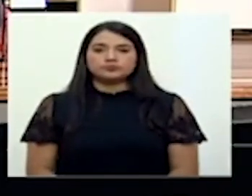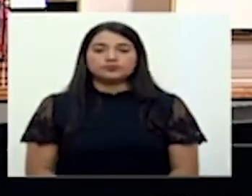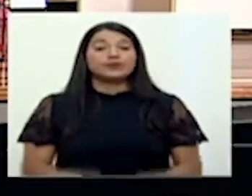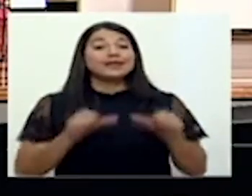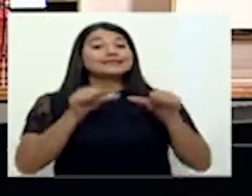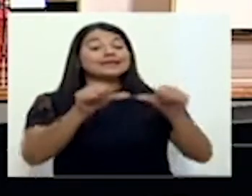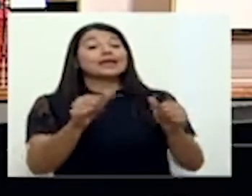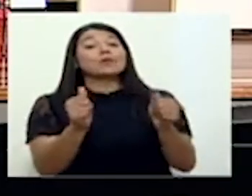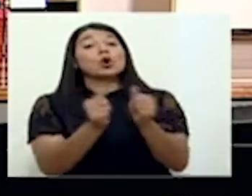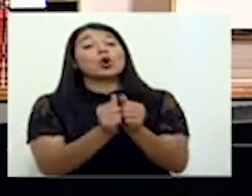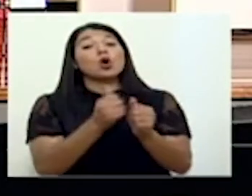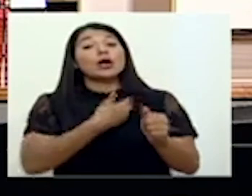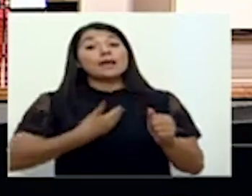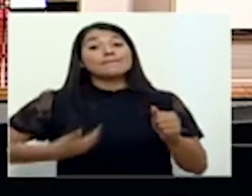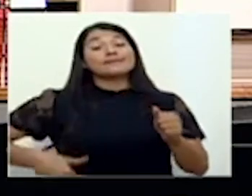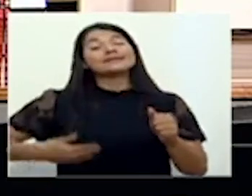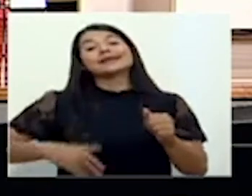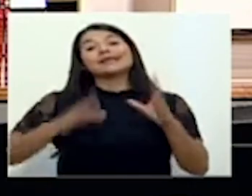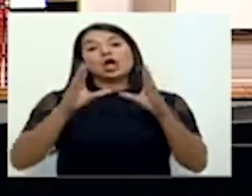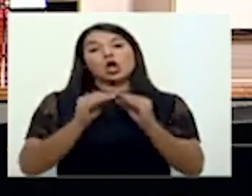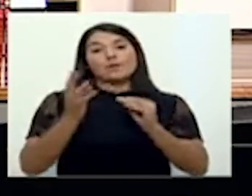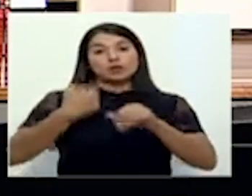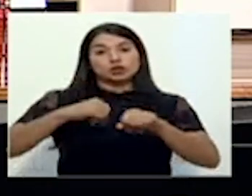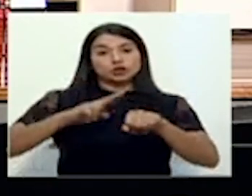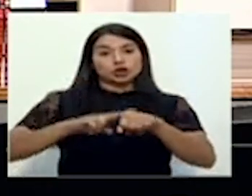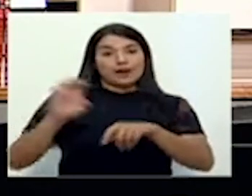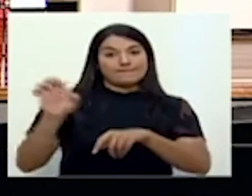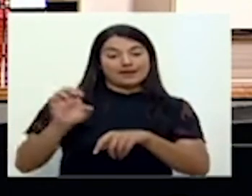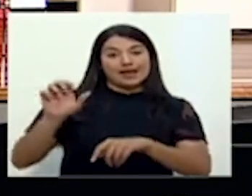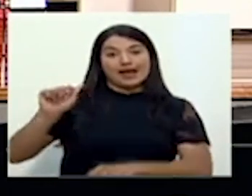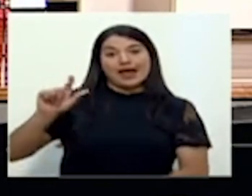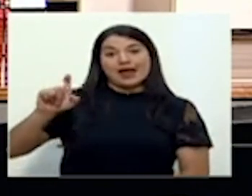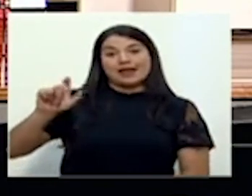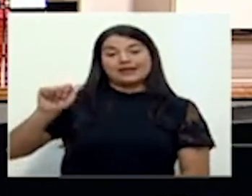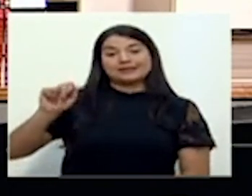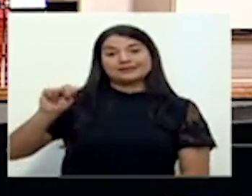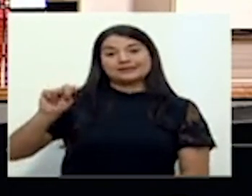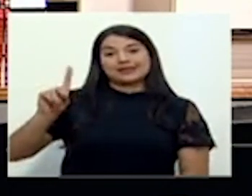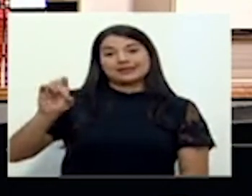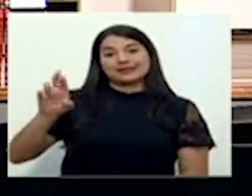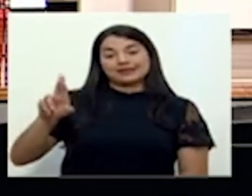continuamos con el presidente de la Comisión Nacional de Emergencias, el señor Alexander Solís.